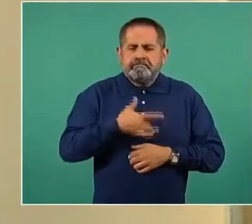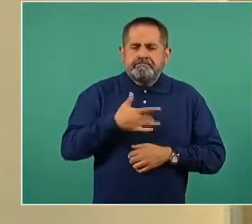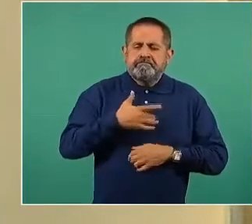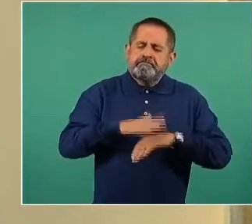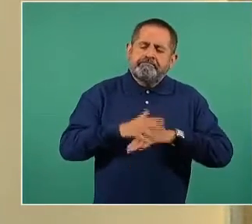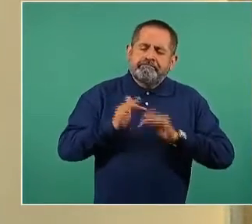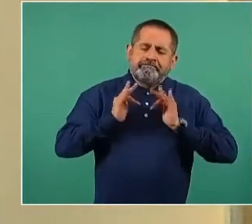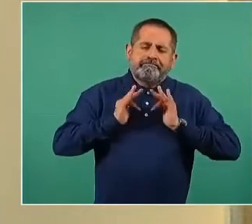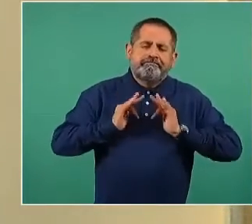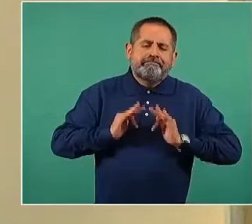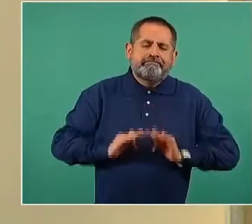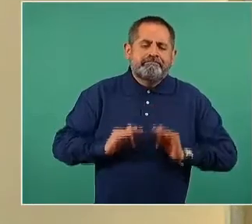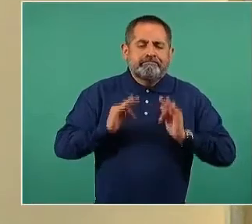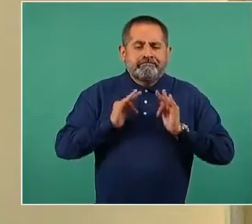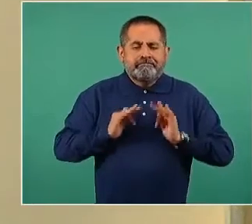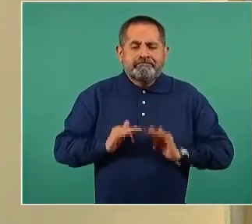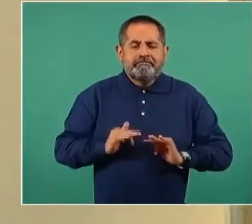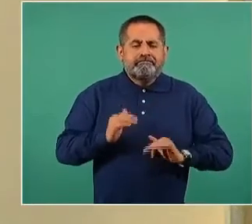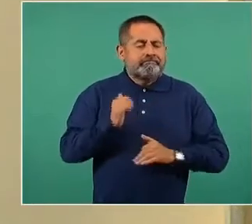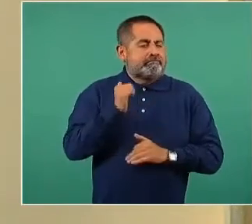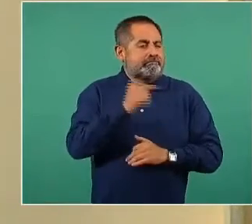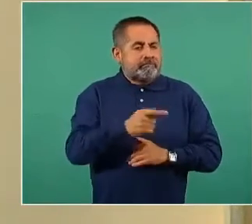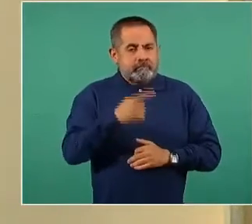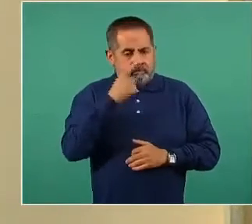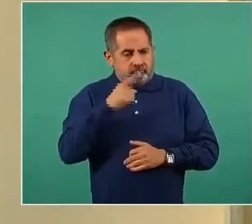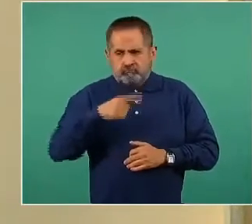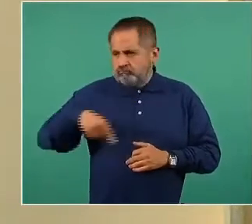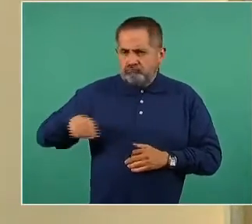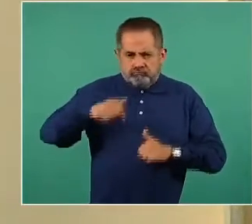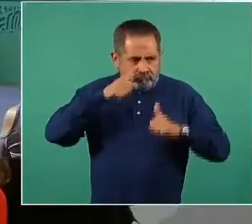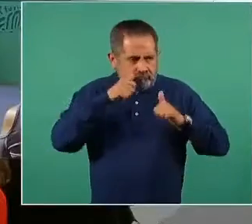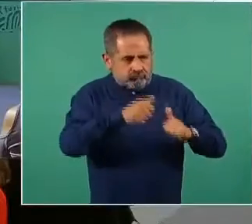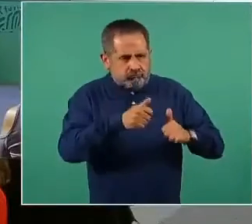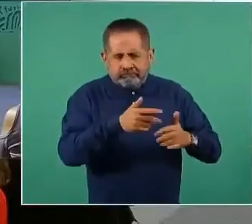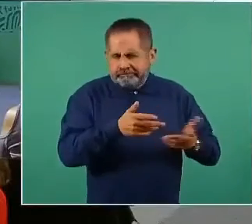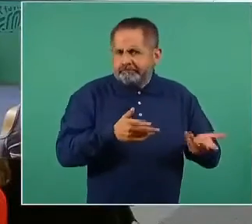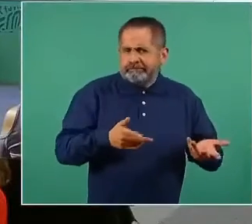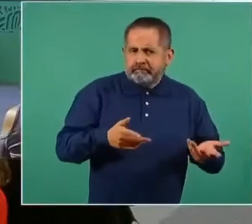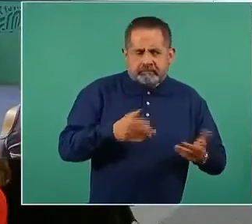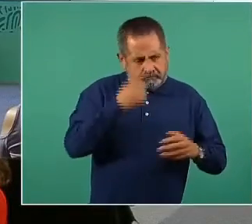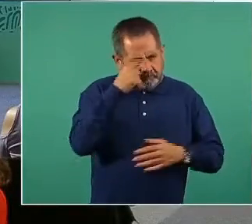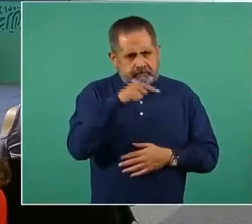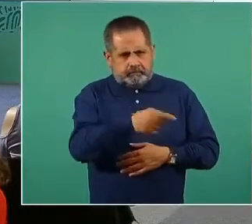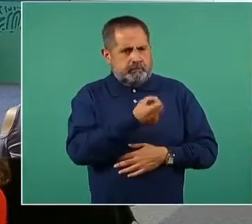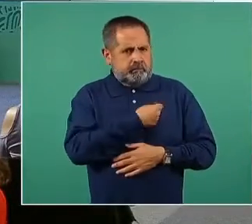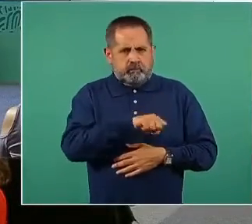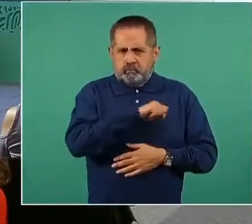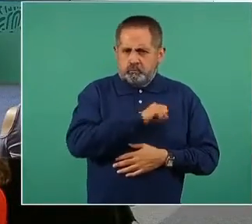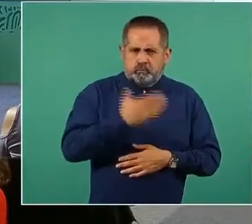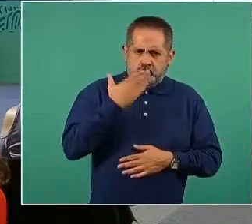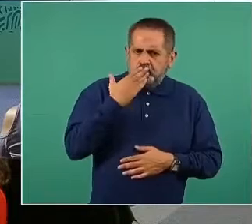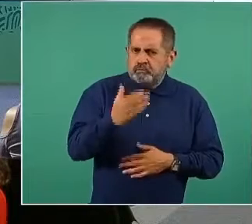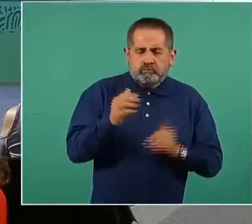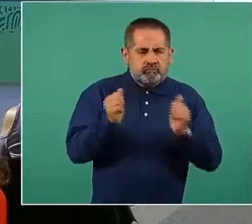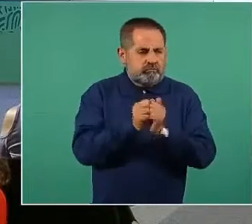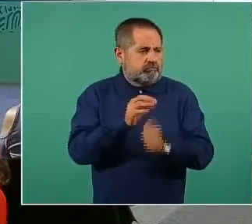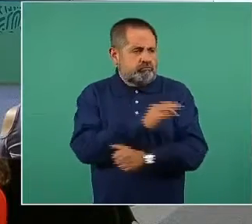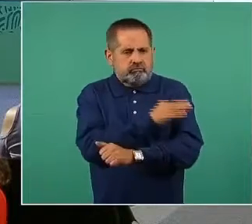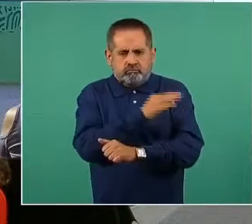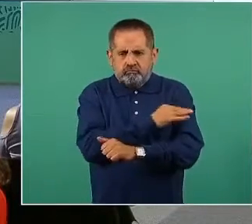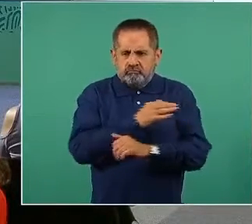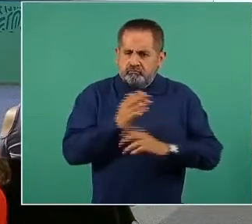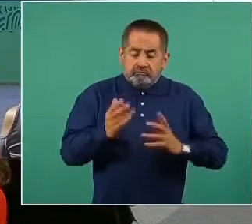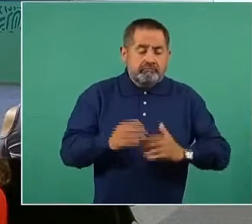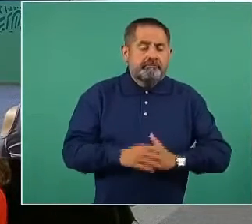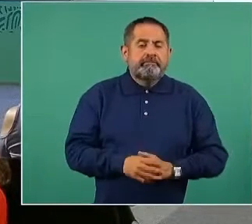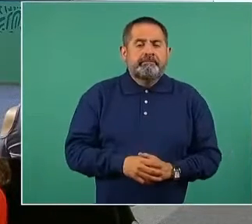posibles ante una atención, una atención a su salud a través de la vacunación.